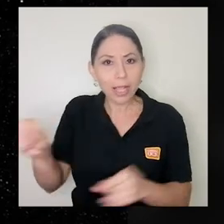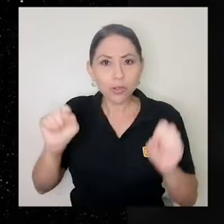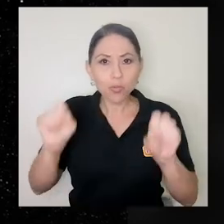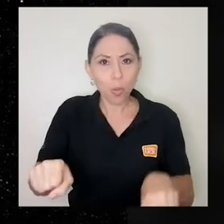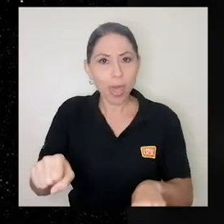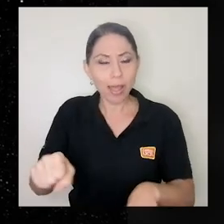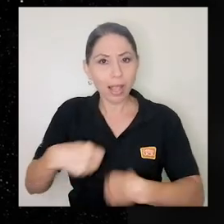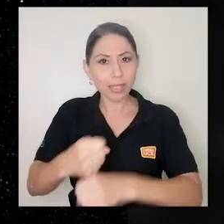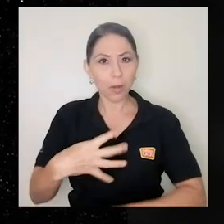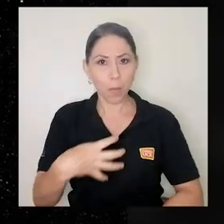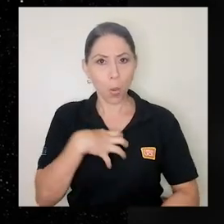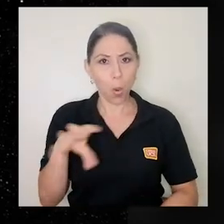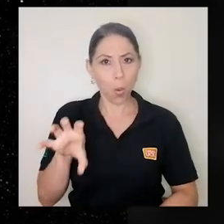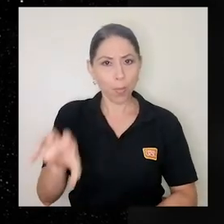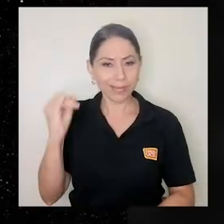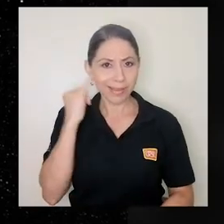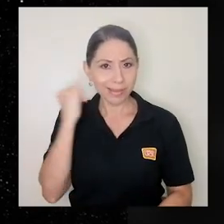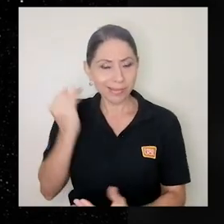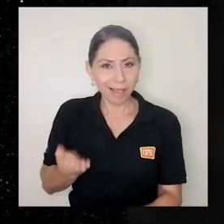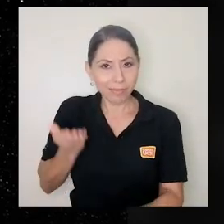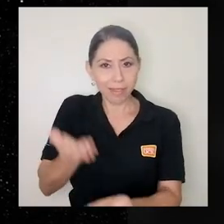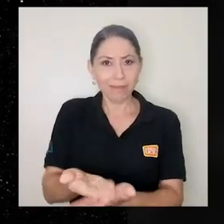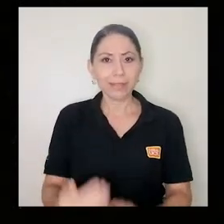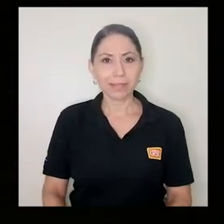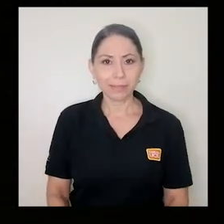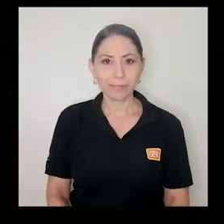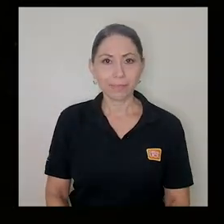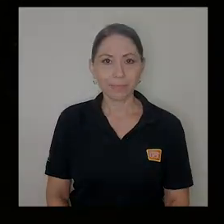iniciativas verdad la la el el de